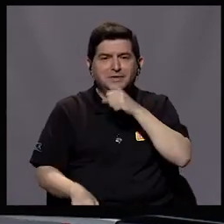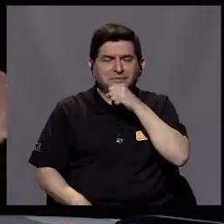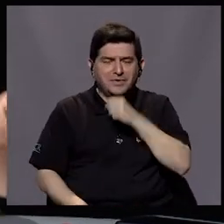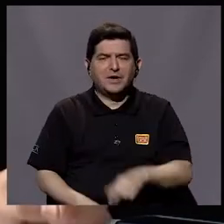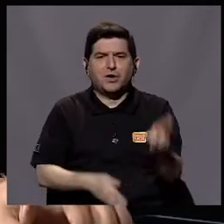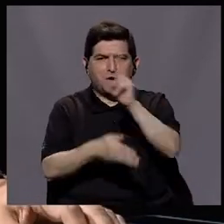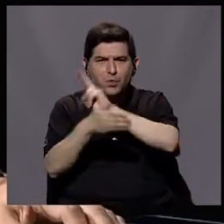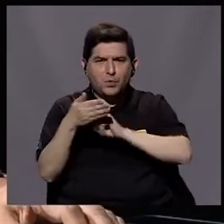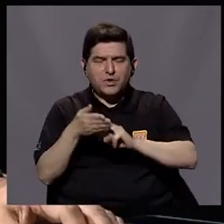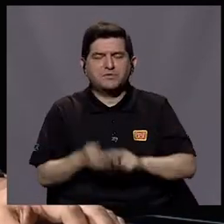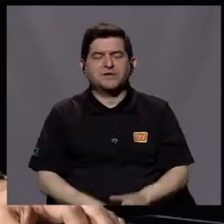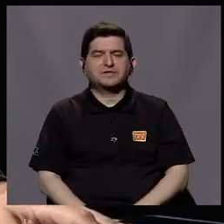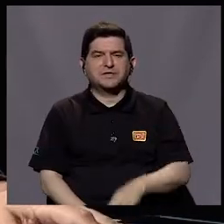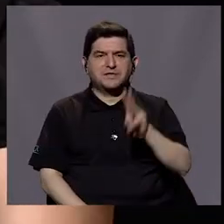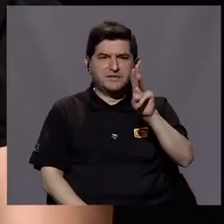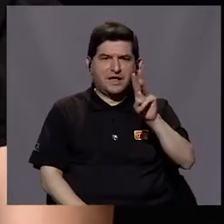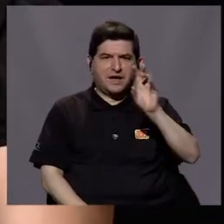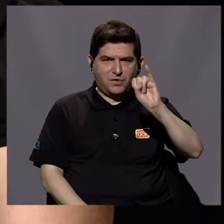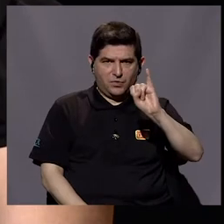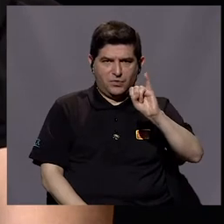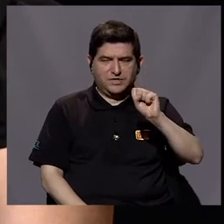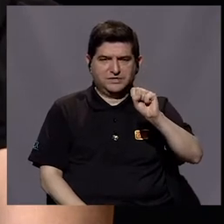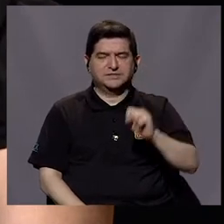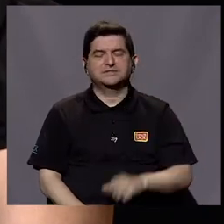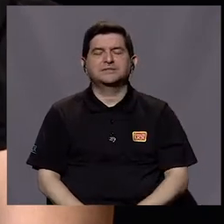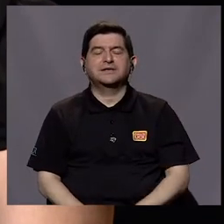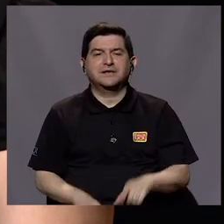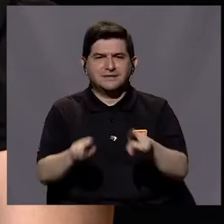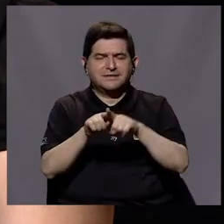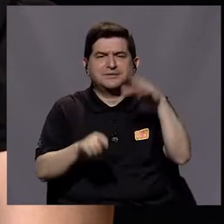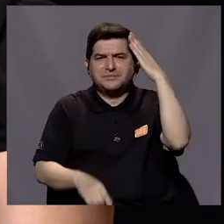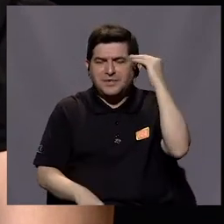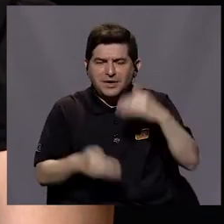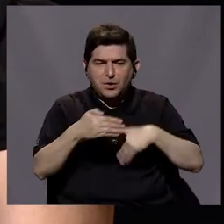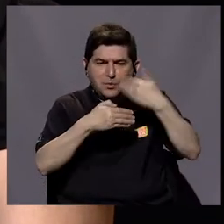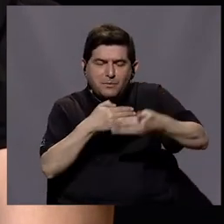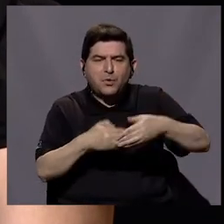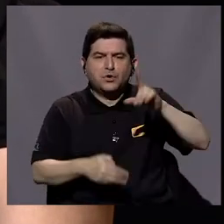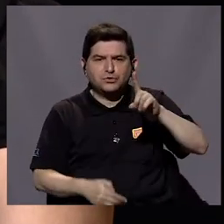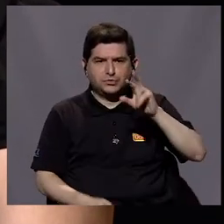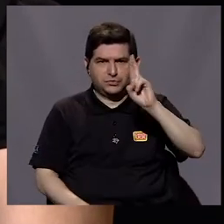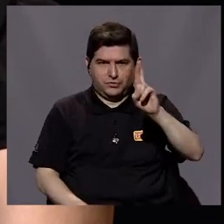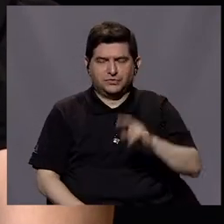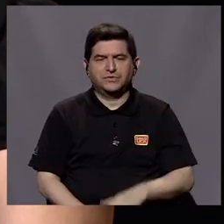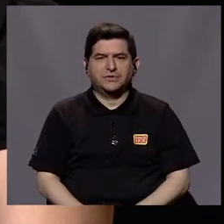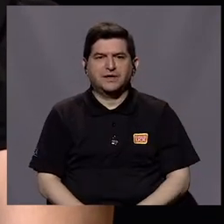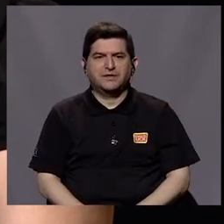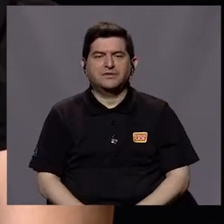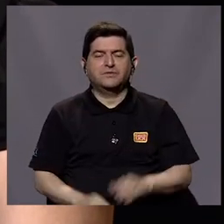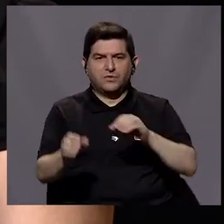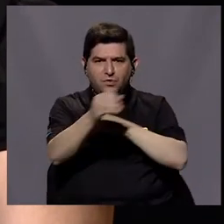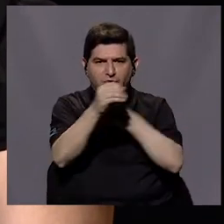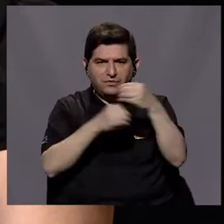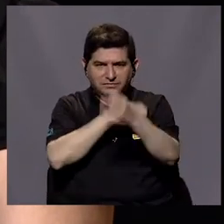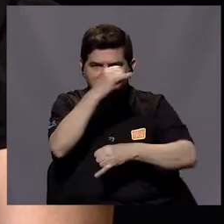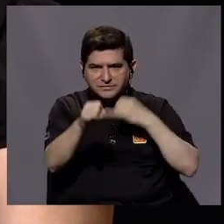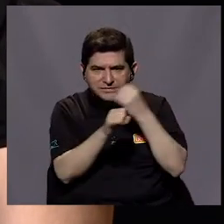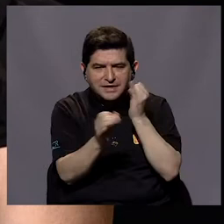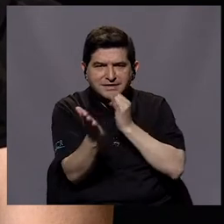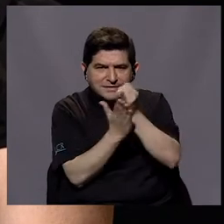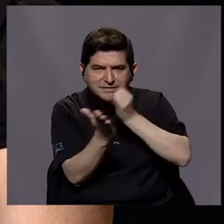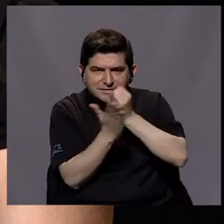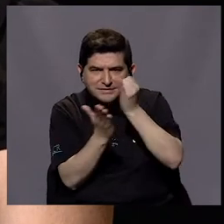la Universidad de Wisconsin en Madison, Estados Unidos, y tiene otra experiencia postdoctorado en la Agencia Internacional